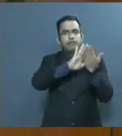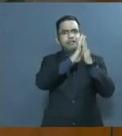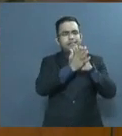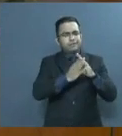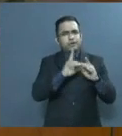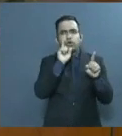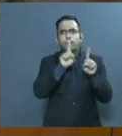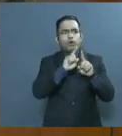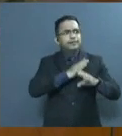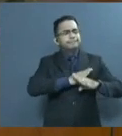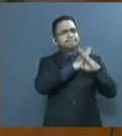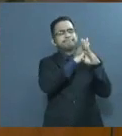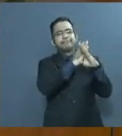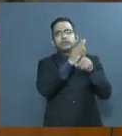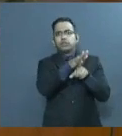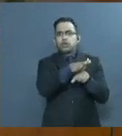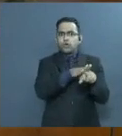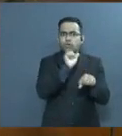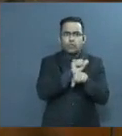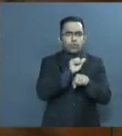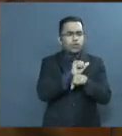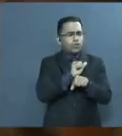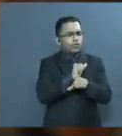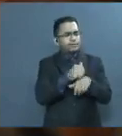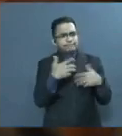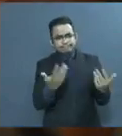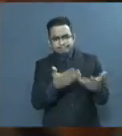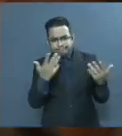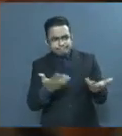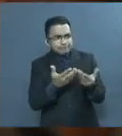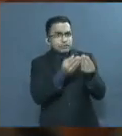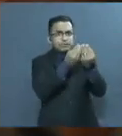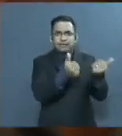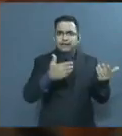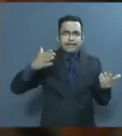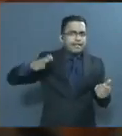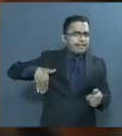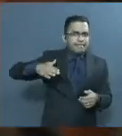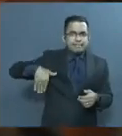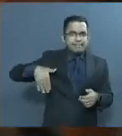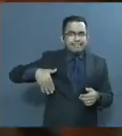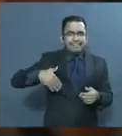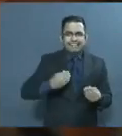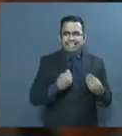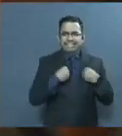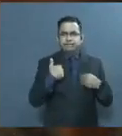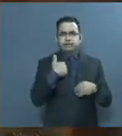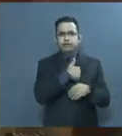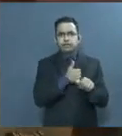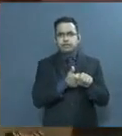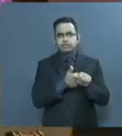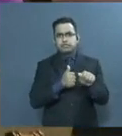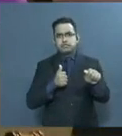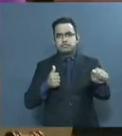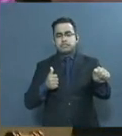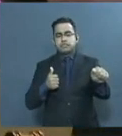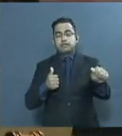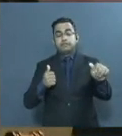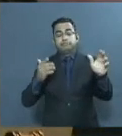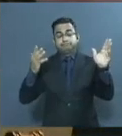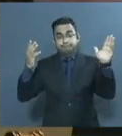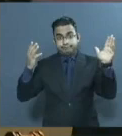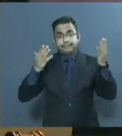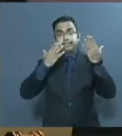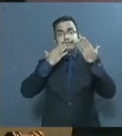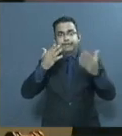en una barrera de facto a la solución oportuna de asuntos y a una causa estructural de atraso judicial. Gracias